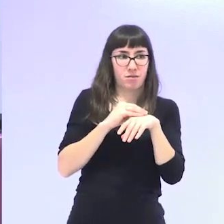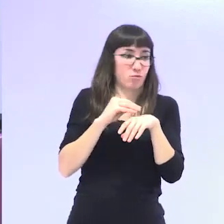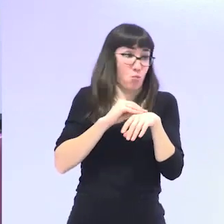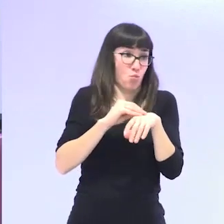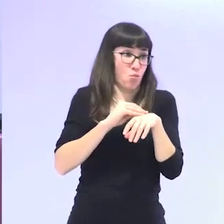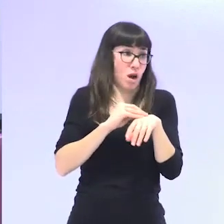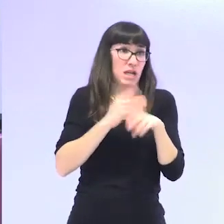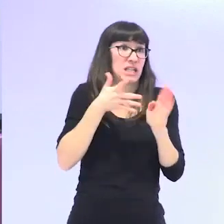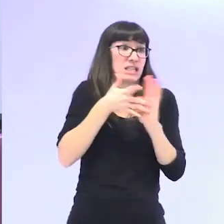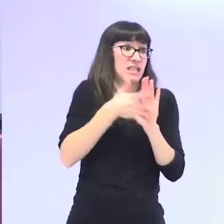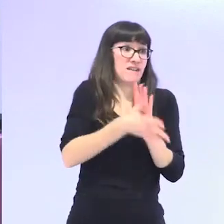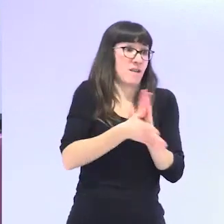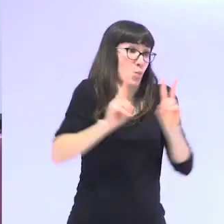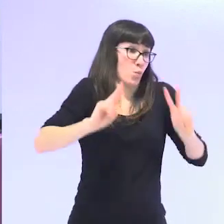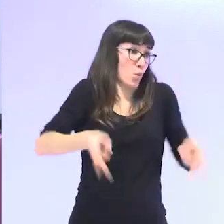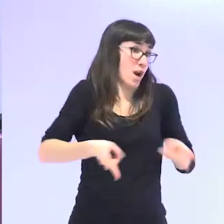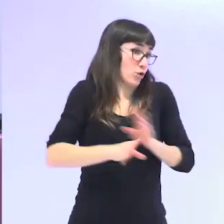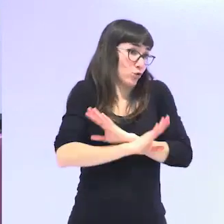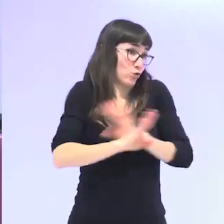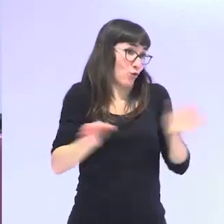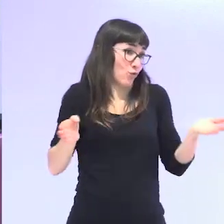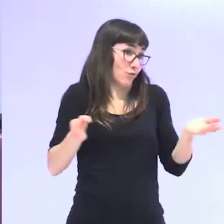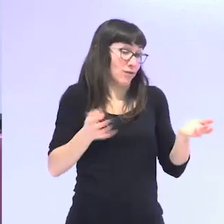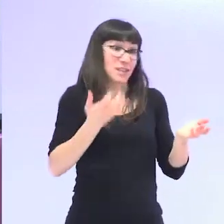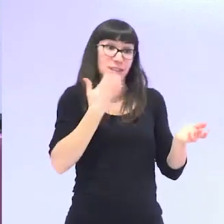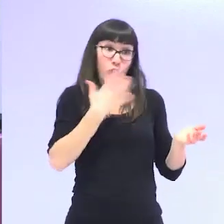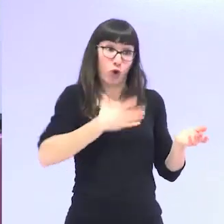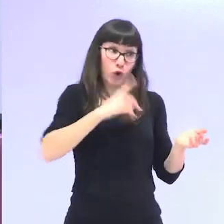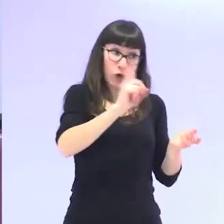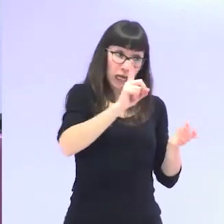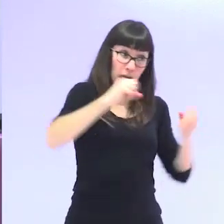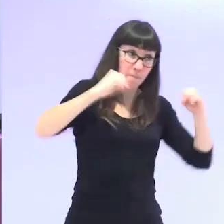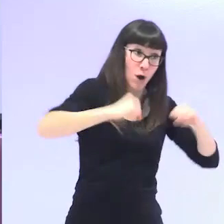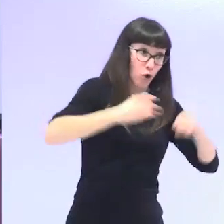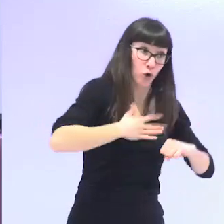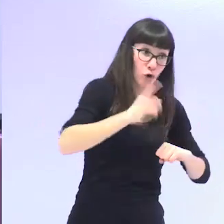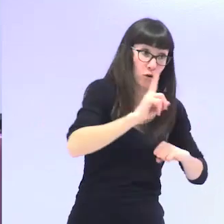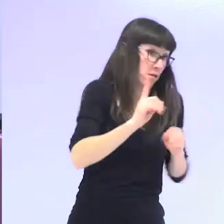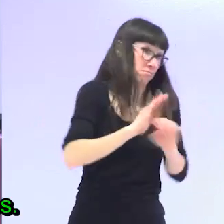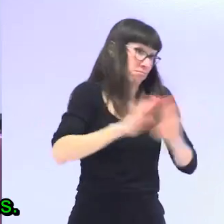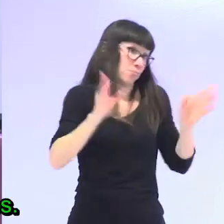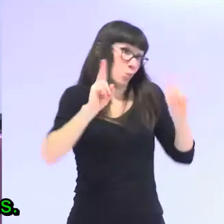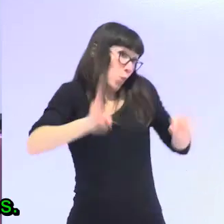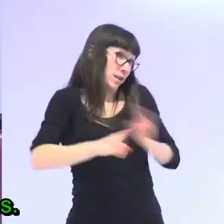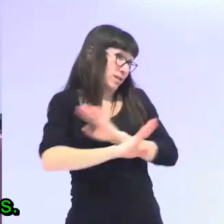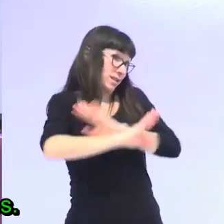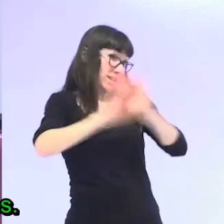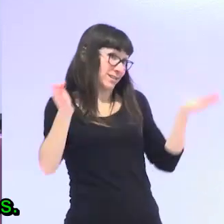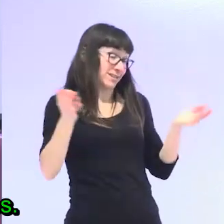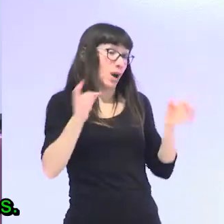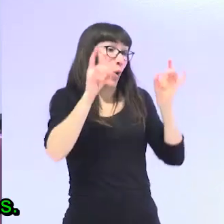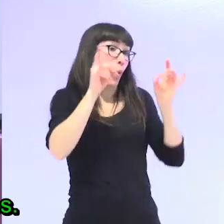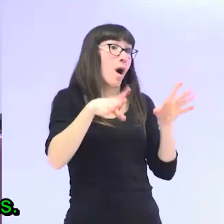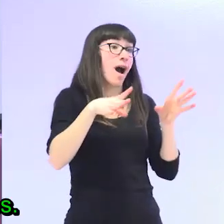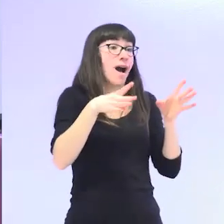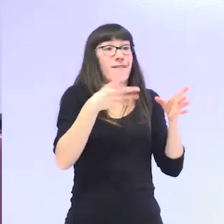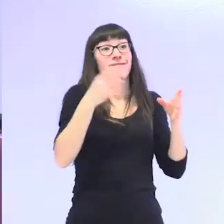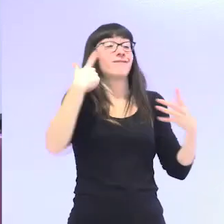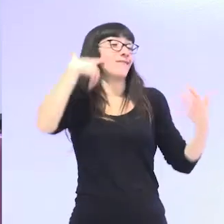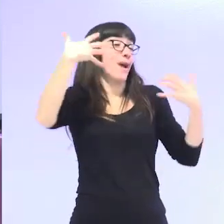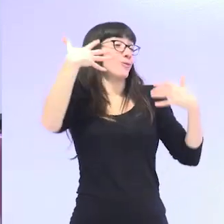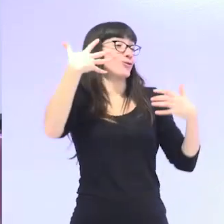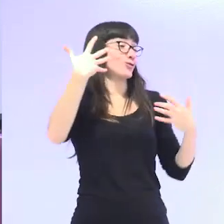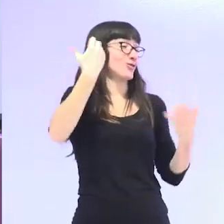nos morimos y no envejecemos nos moremos como James Dean muy jovencitos o como Meridian Morro y no envejecemos ¿vale?